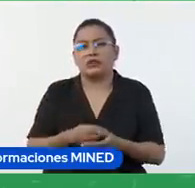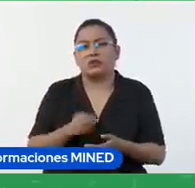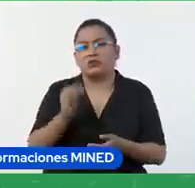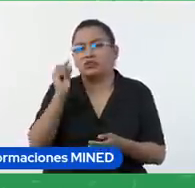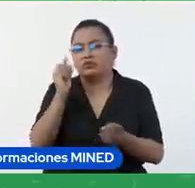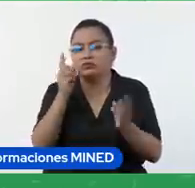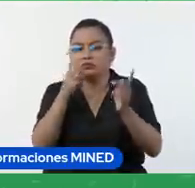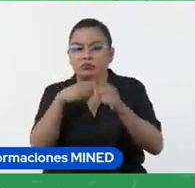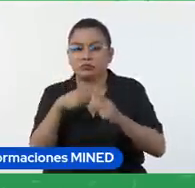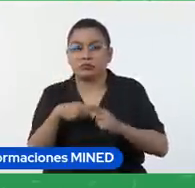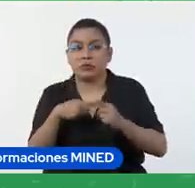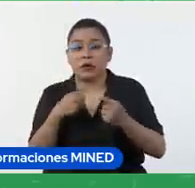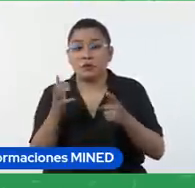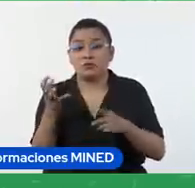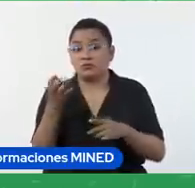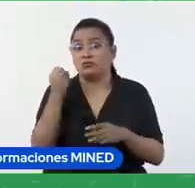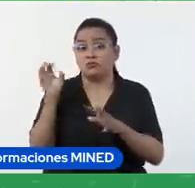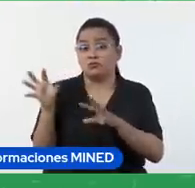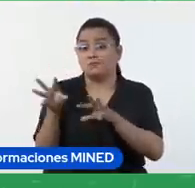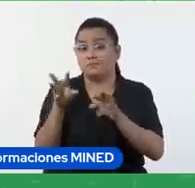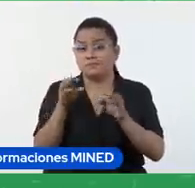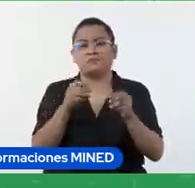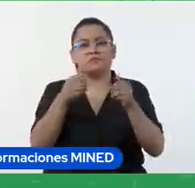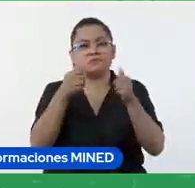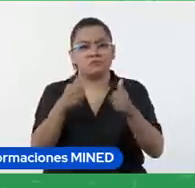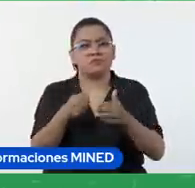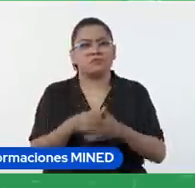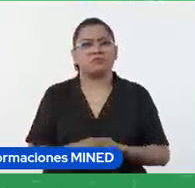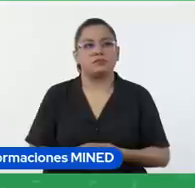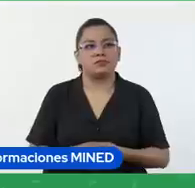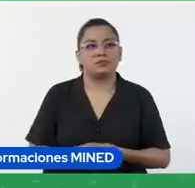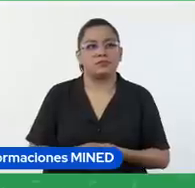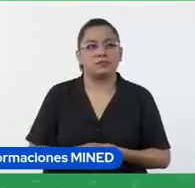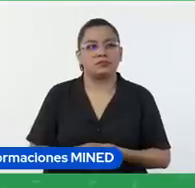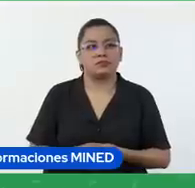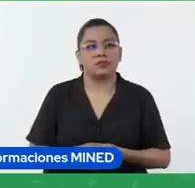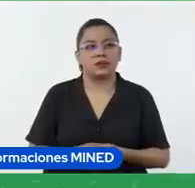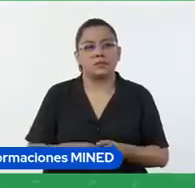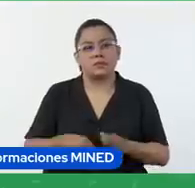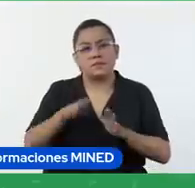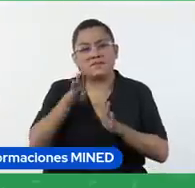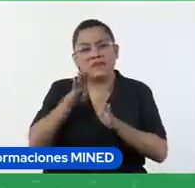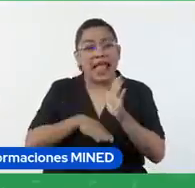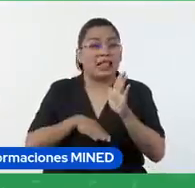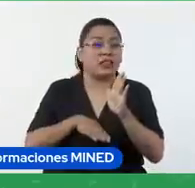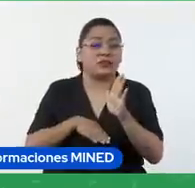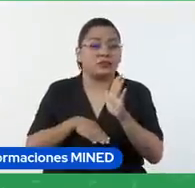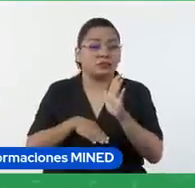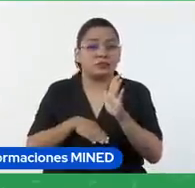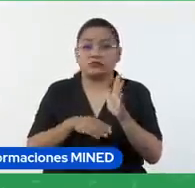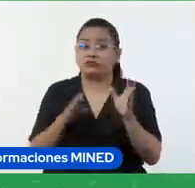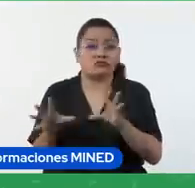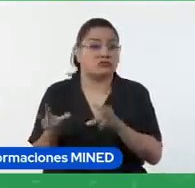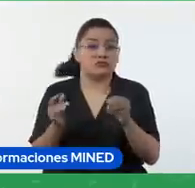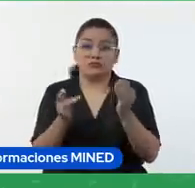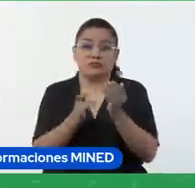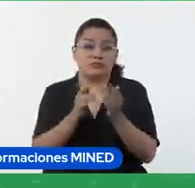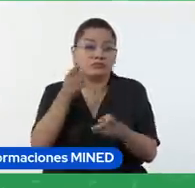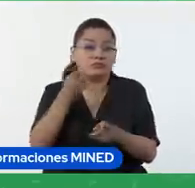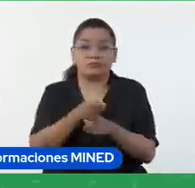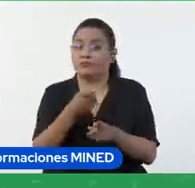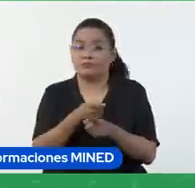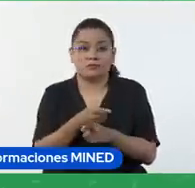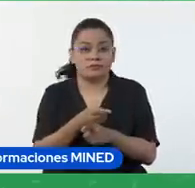Pero logra aplicarla bien. Y por debajo de los estándares, sería que no aplica la técnica correctamente.